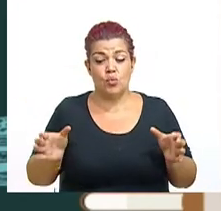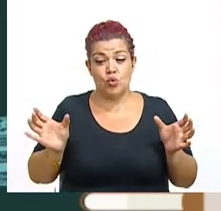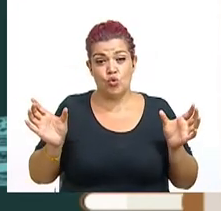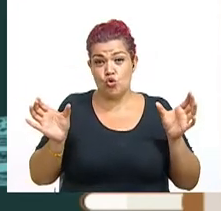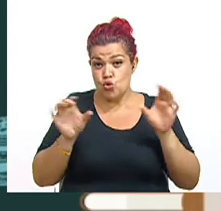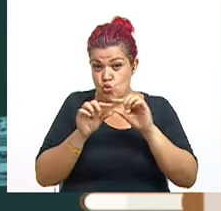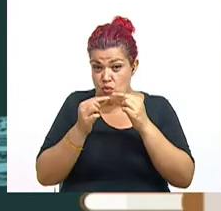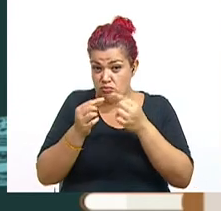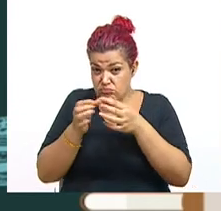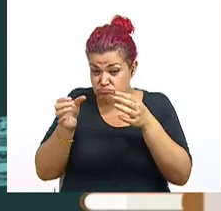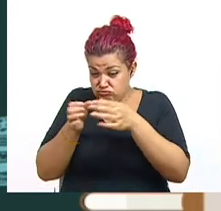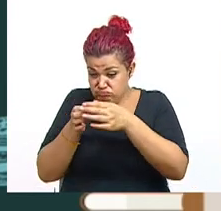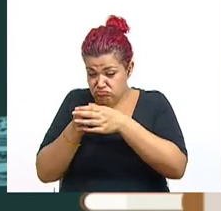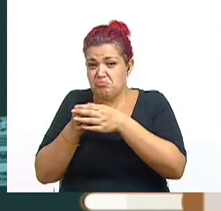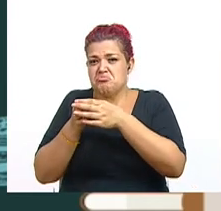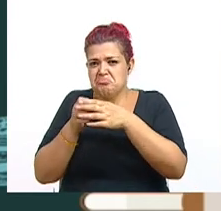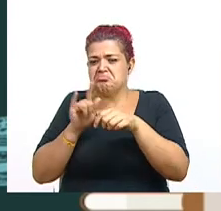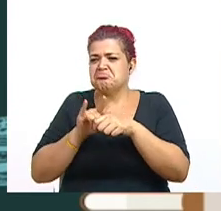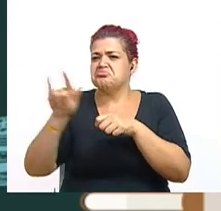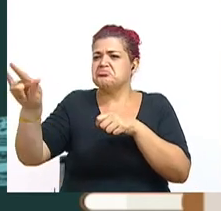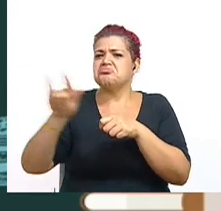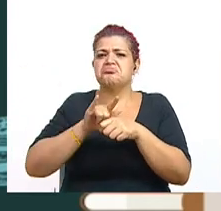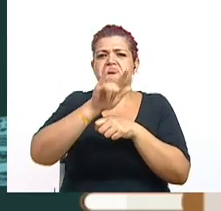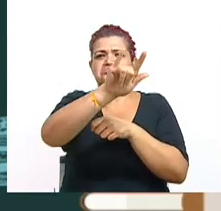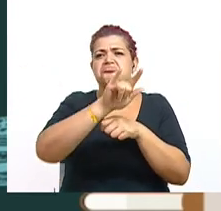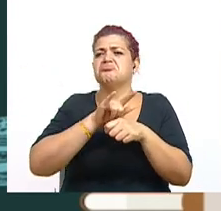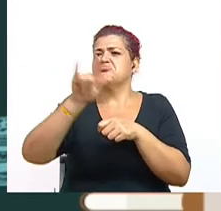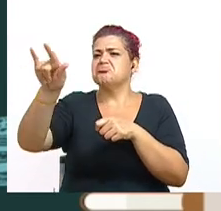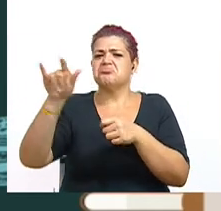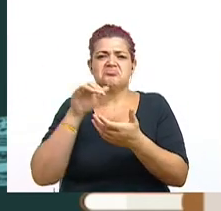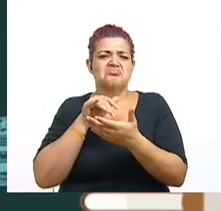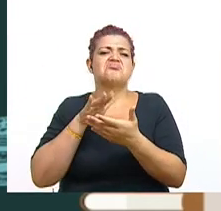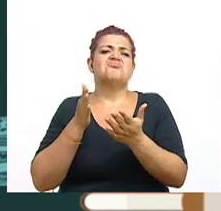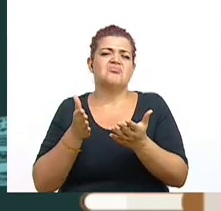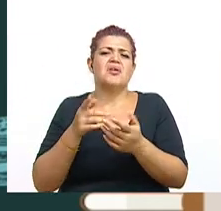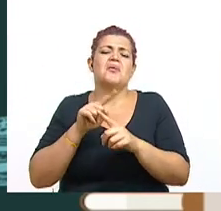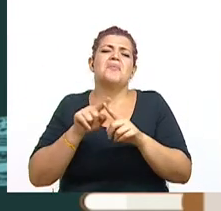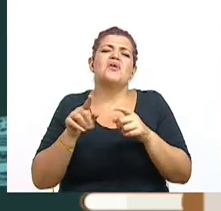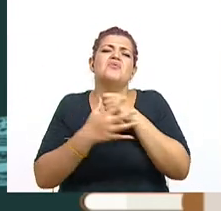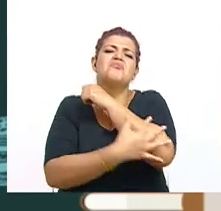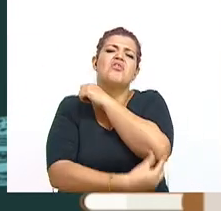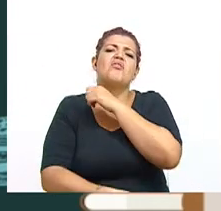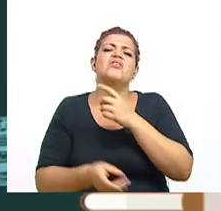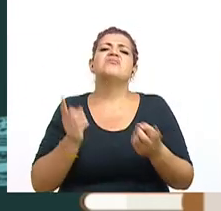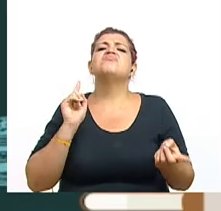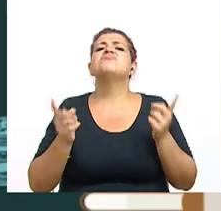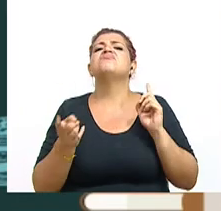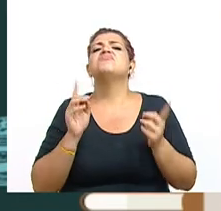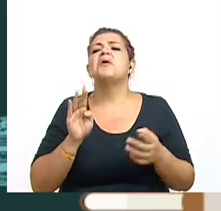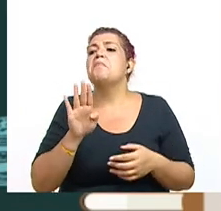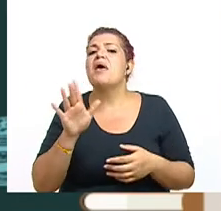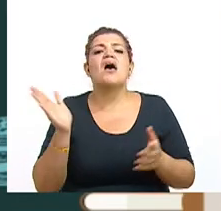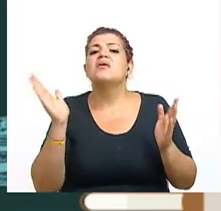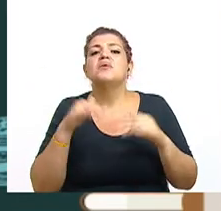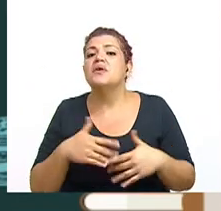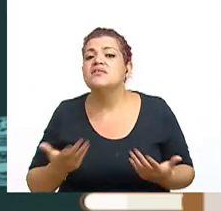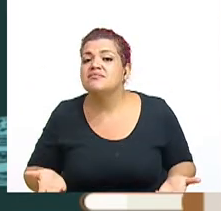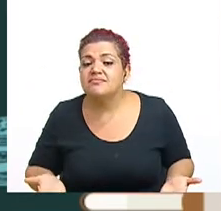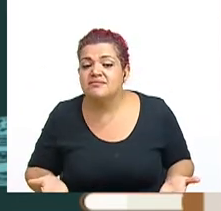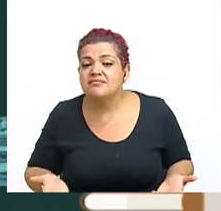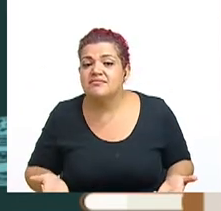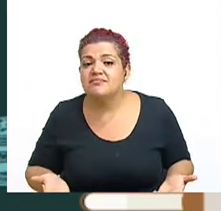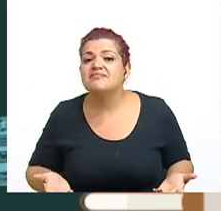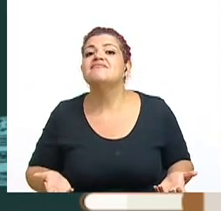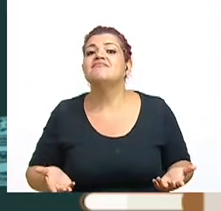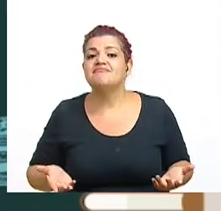seguir estudios fuera de Costa Rica, pero ¿y los más carentes de dinero y de becas? En ellos